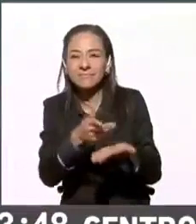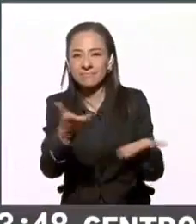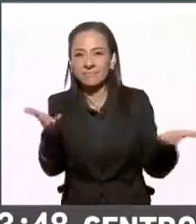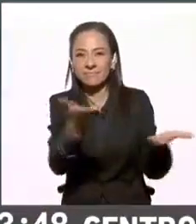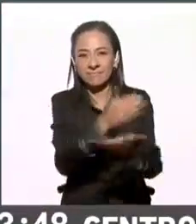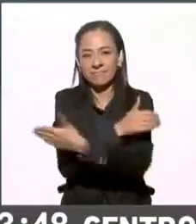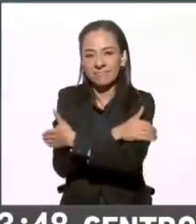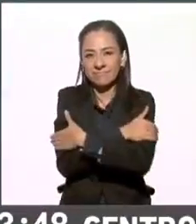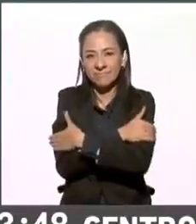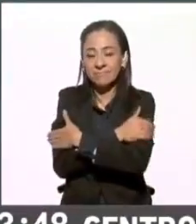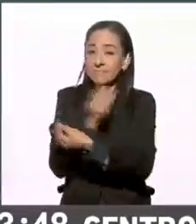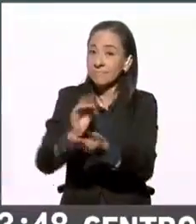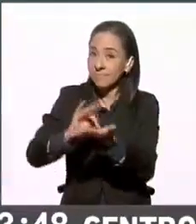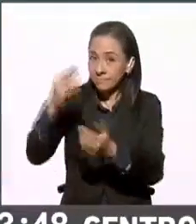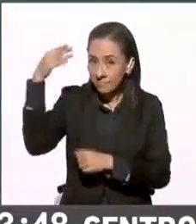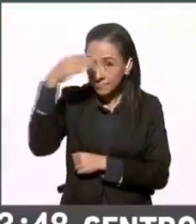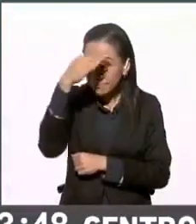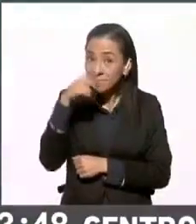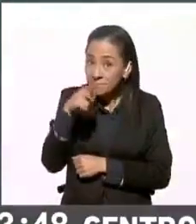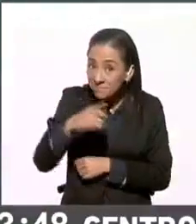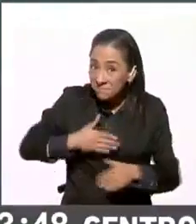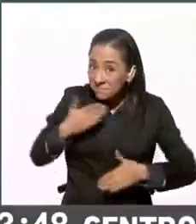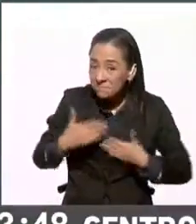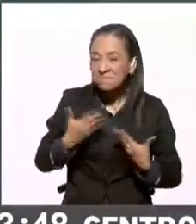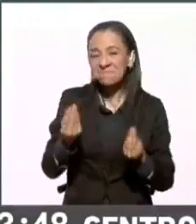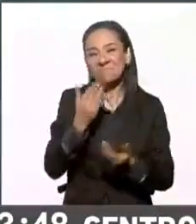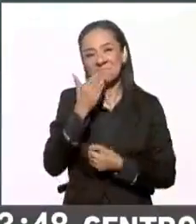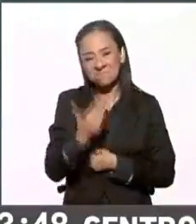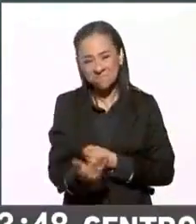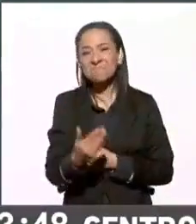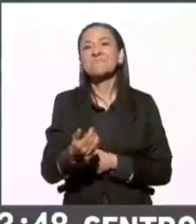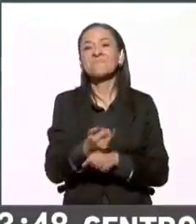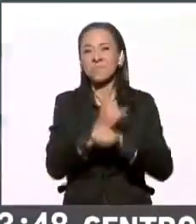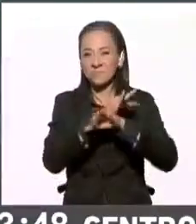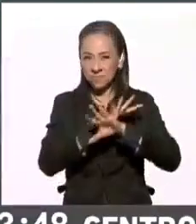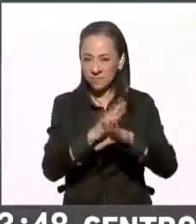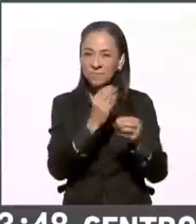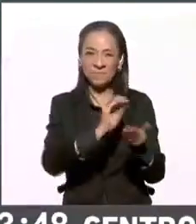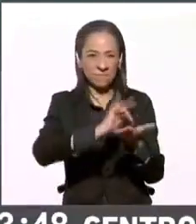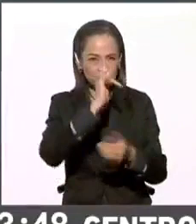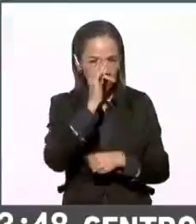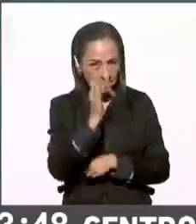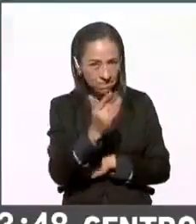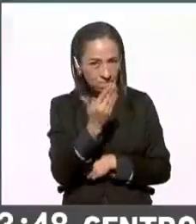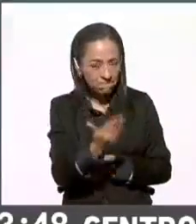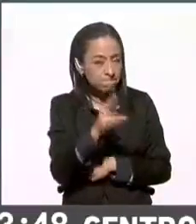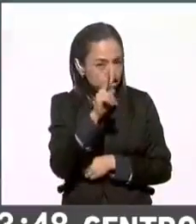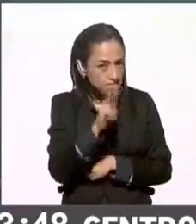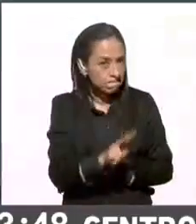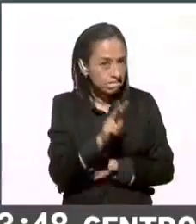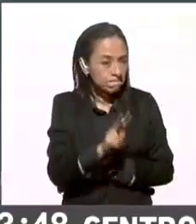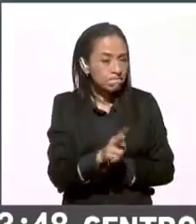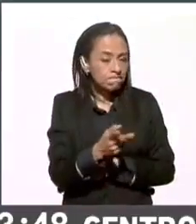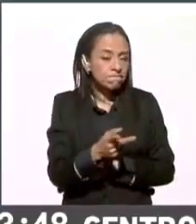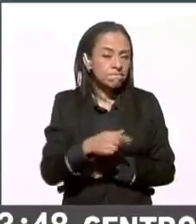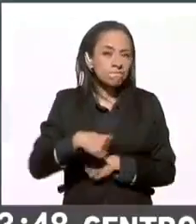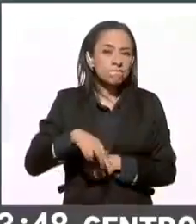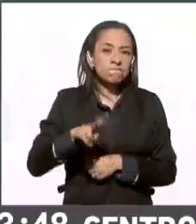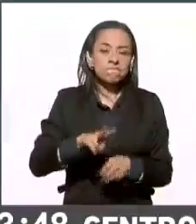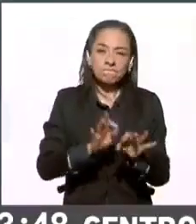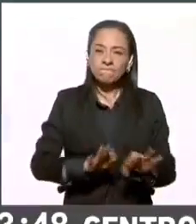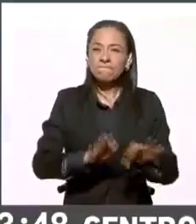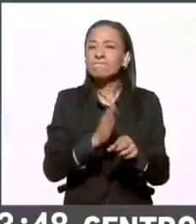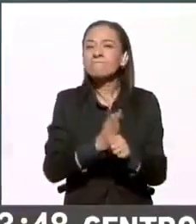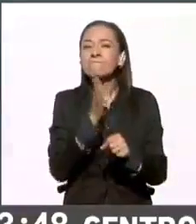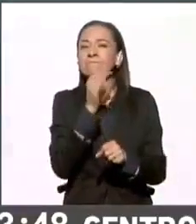Muchísimas gracias, Sarai, qué bueno que estás disfrutando esto y muchas gracias por la información porque es muy importante que si bien no se puede marcar